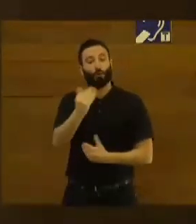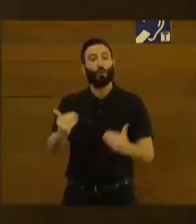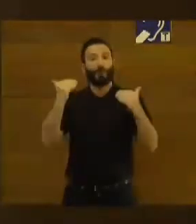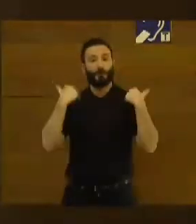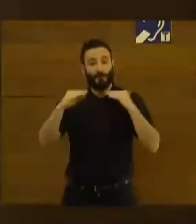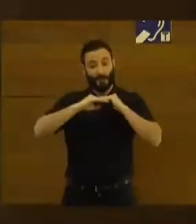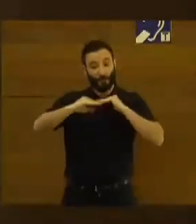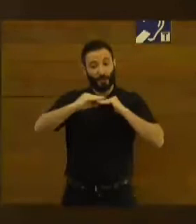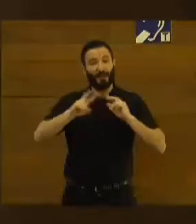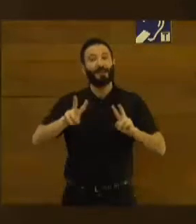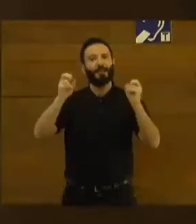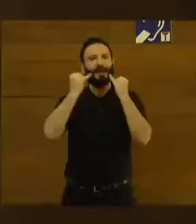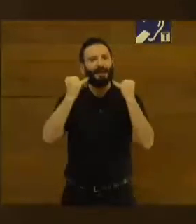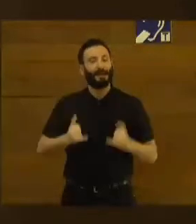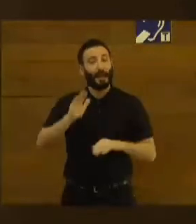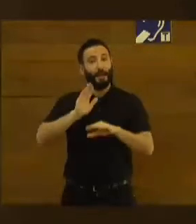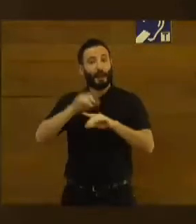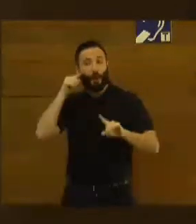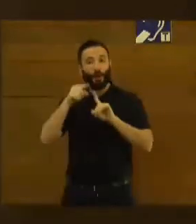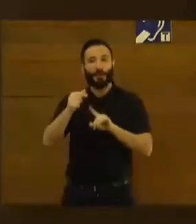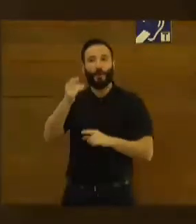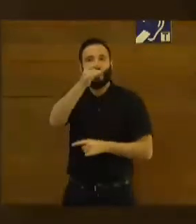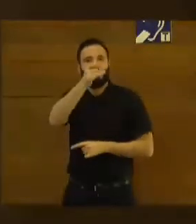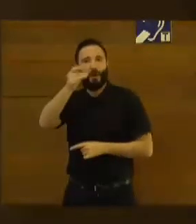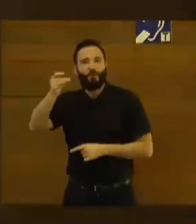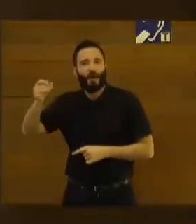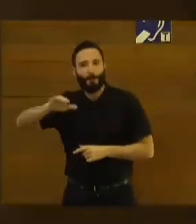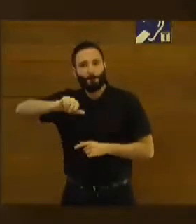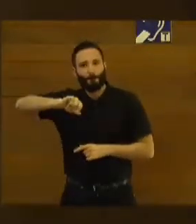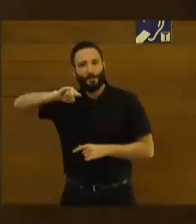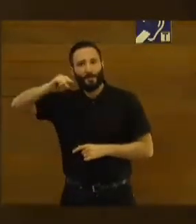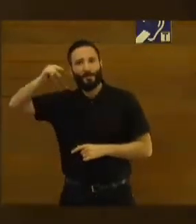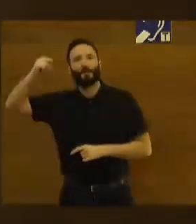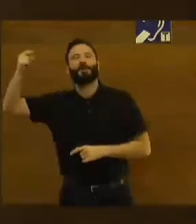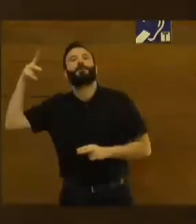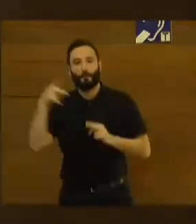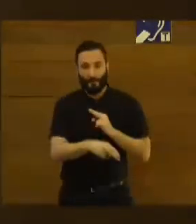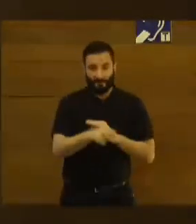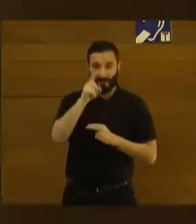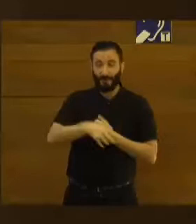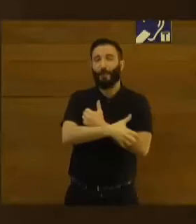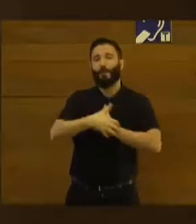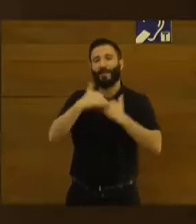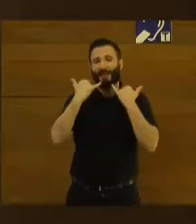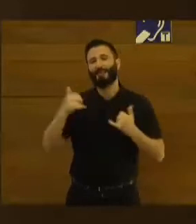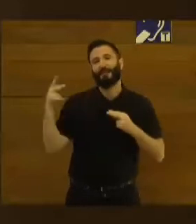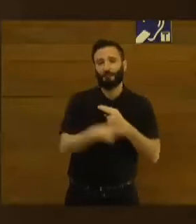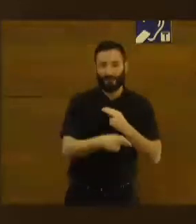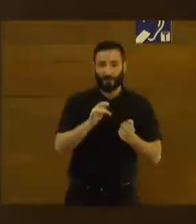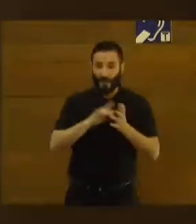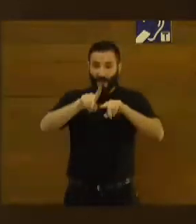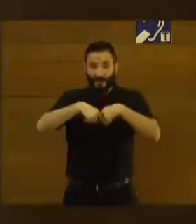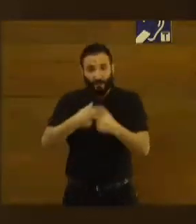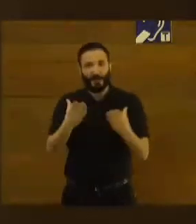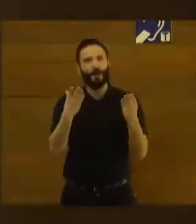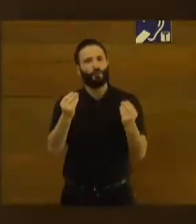energía para evitar situaciones de sobreendeudamiento y pobreza energética. Son muchas las familias que se benefician de los programas de